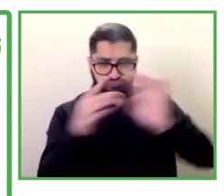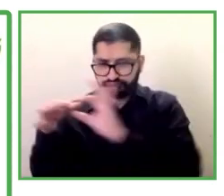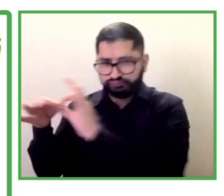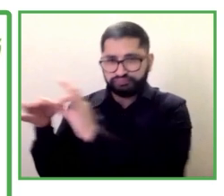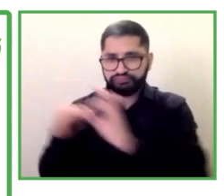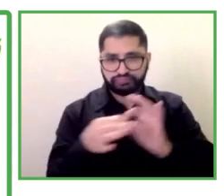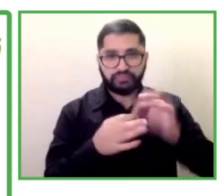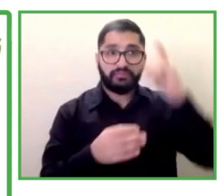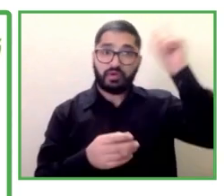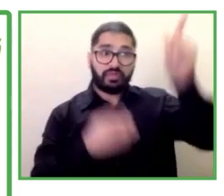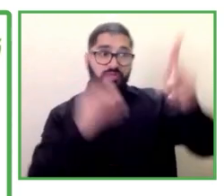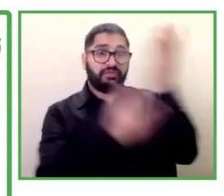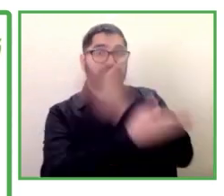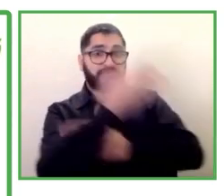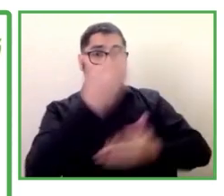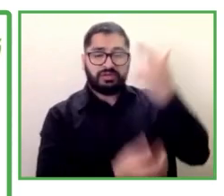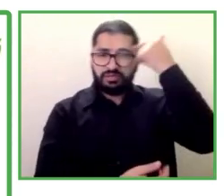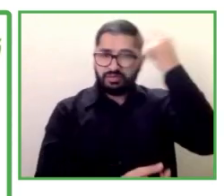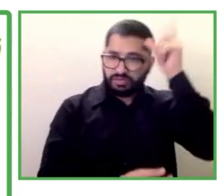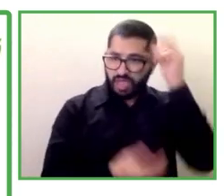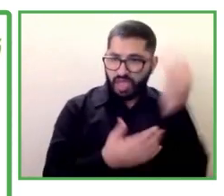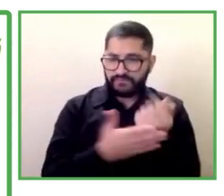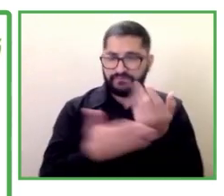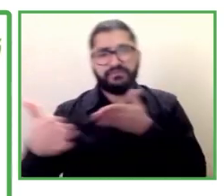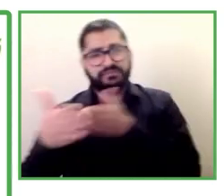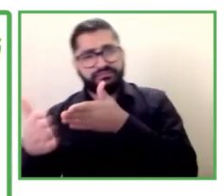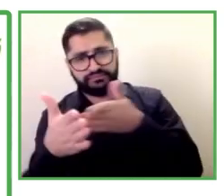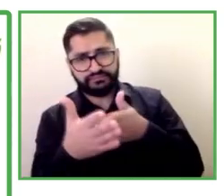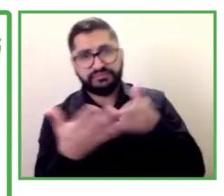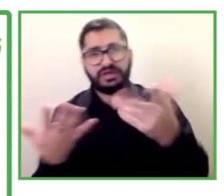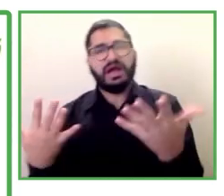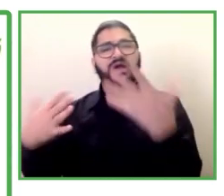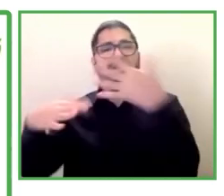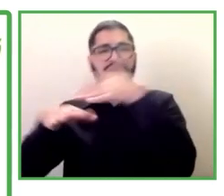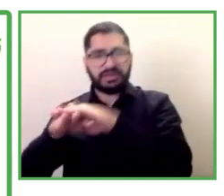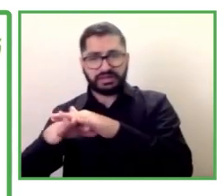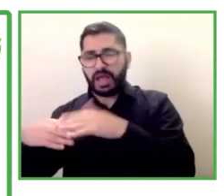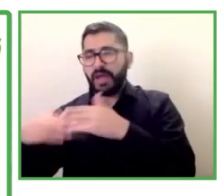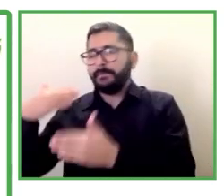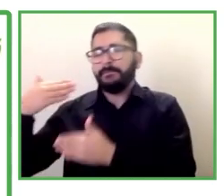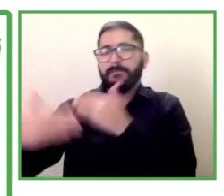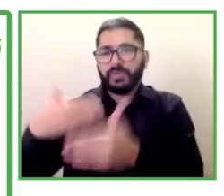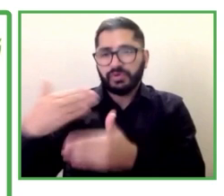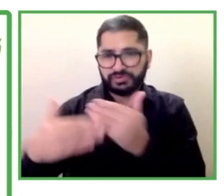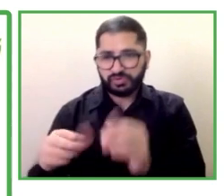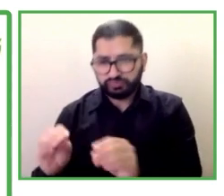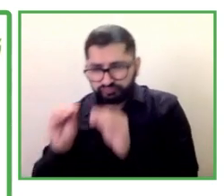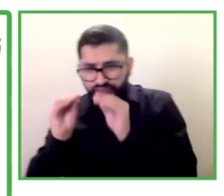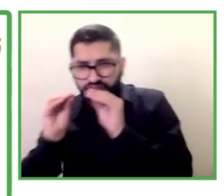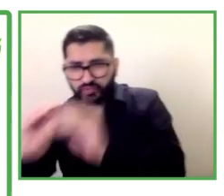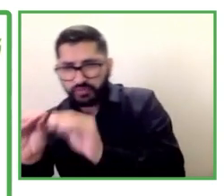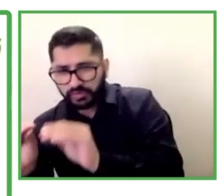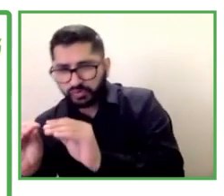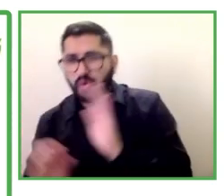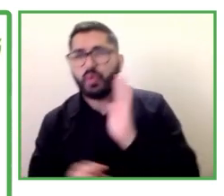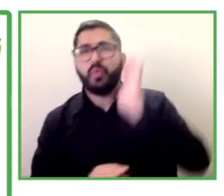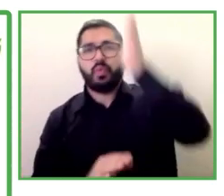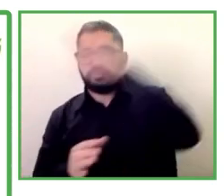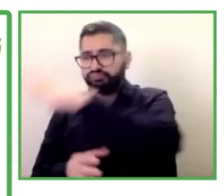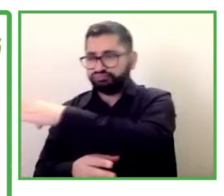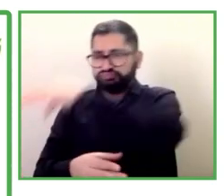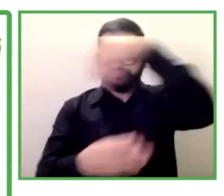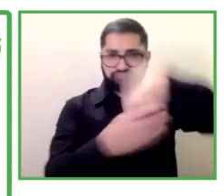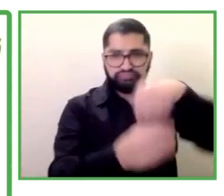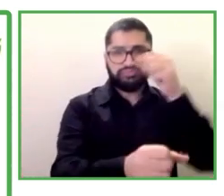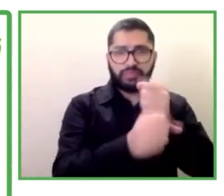integridad del proceso formativo y su futura empleabilidad respecto al impacto de esta política se ha calculado que